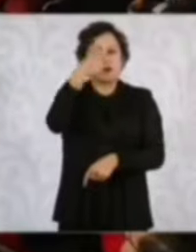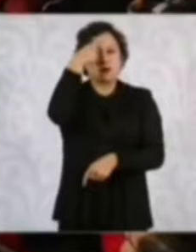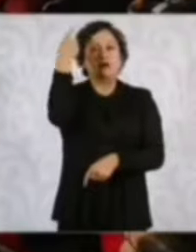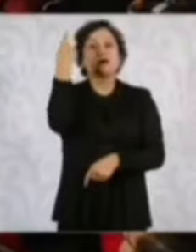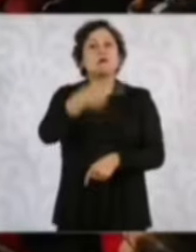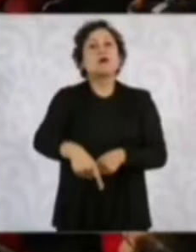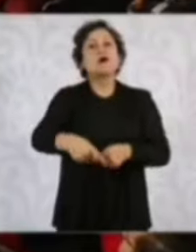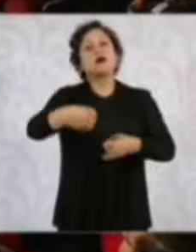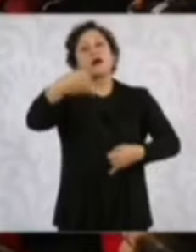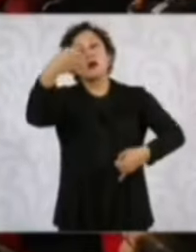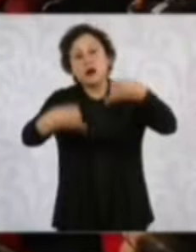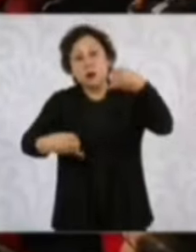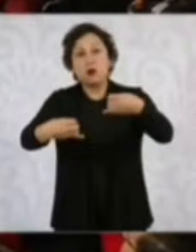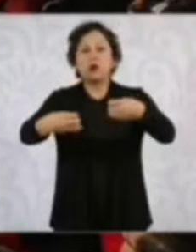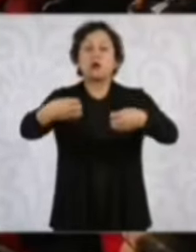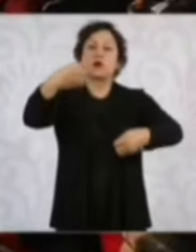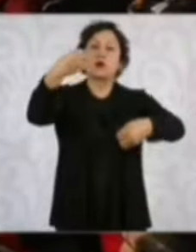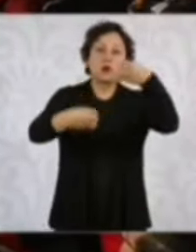magistrados y ministros.